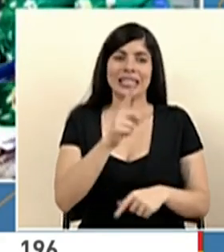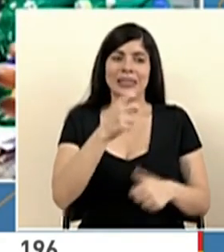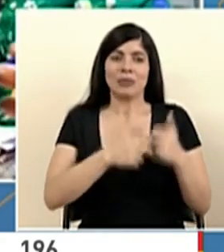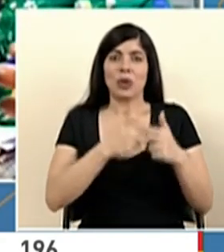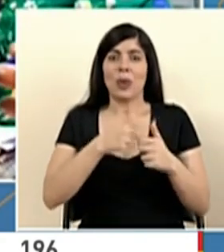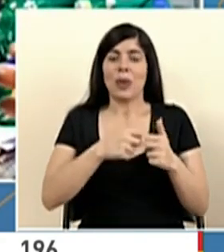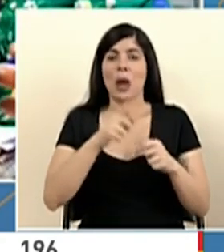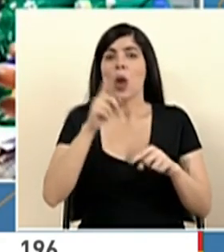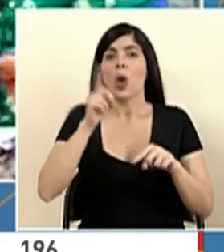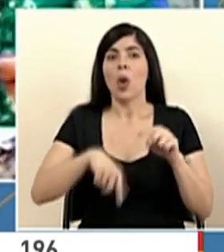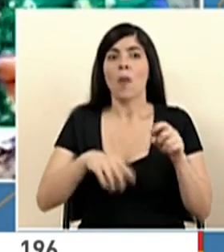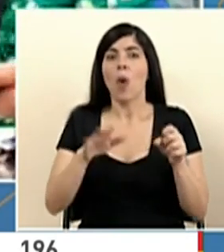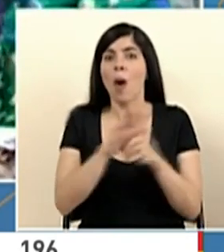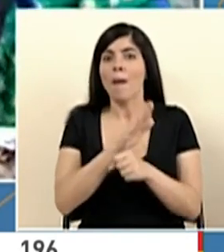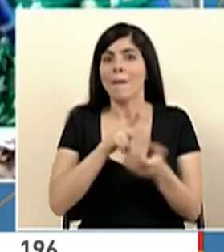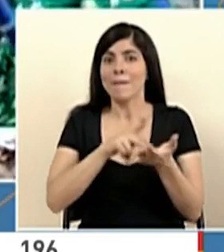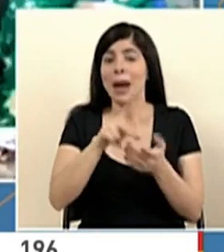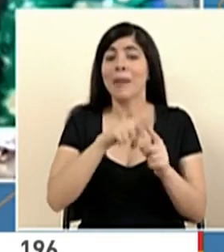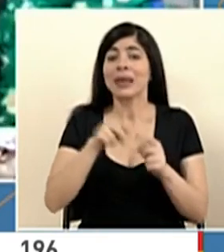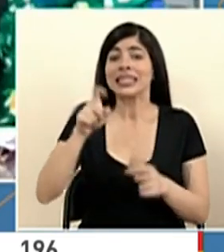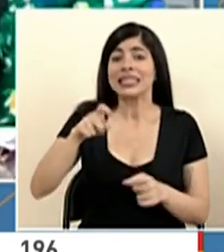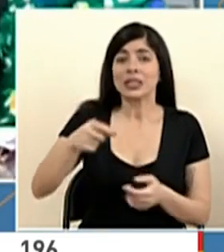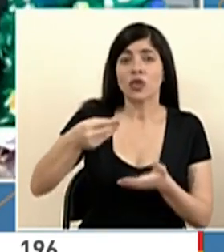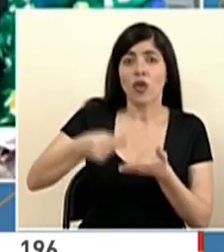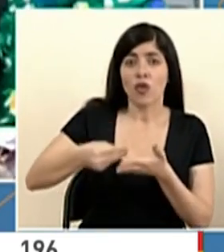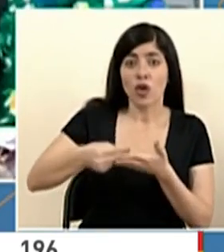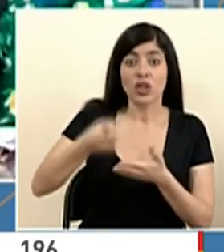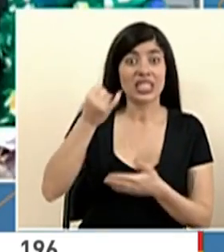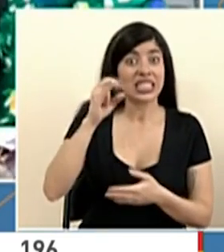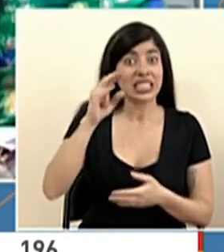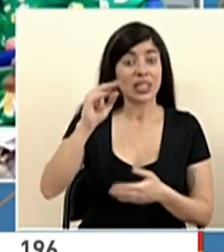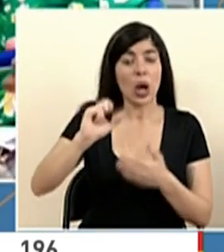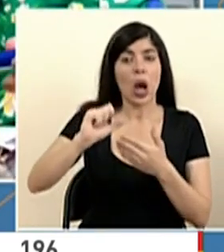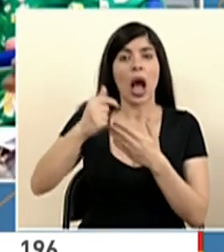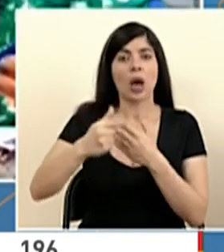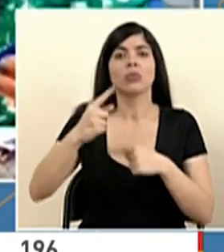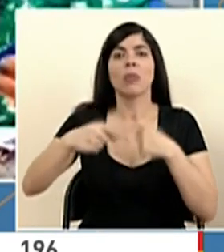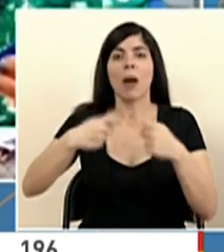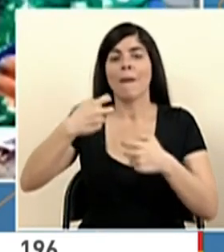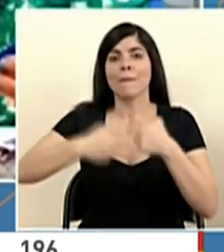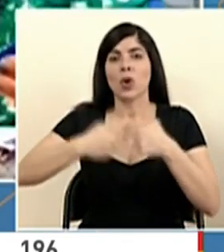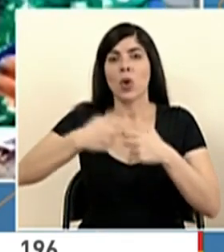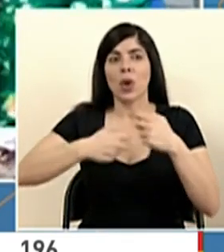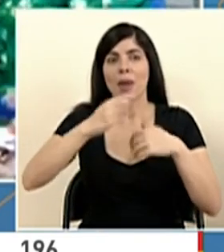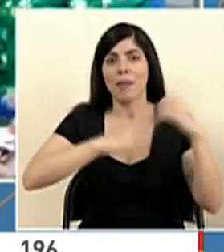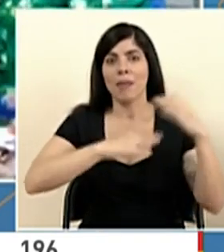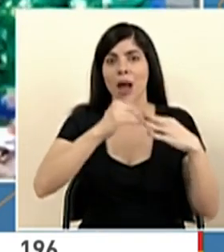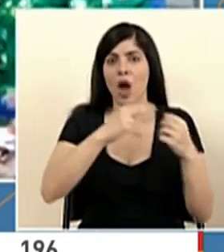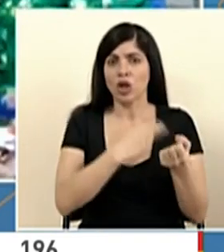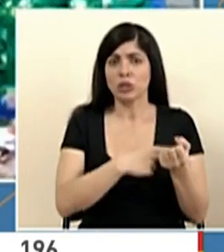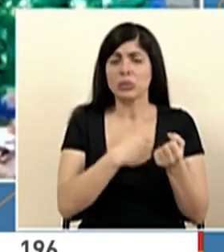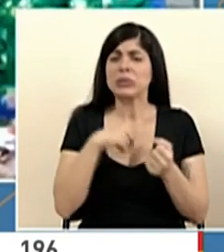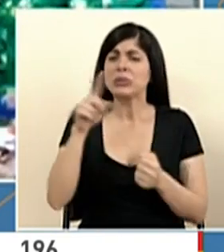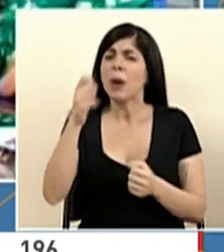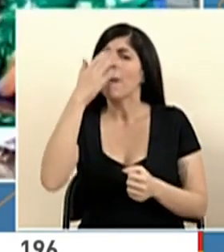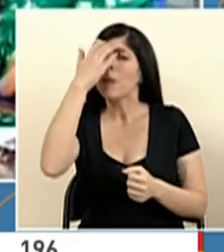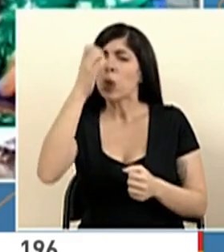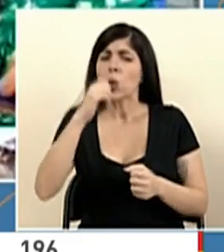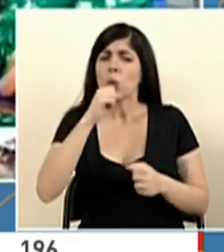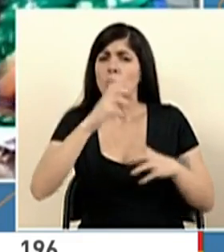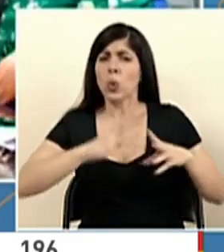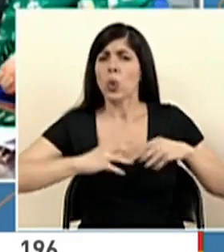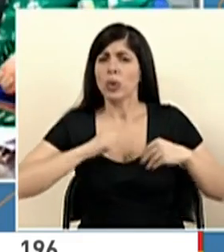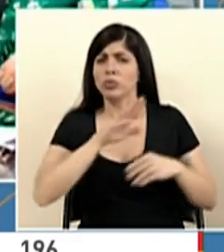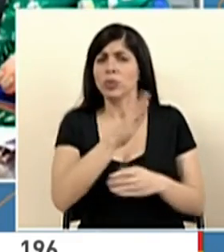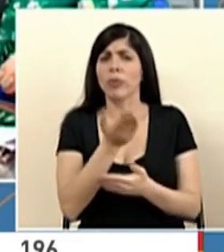pagar los tractos completos, pero necesitan fondos. lo contrario, en agosto tendríamos problemas con la construcción de hospitales. Quiero saber por qué rechazaron